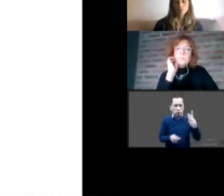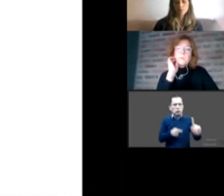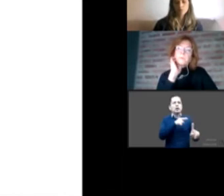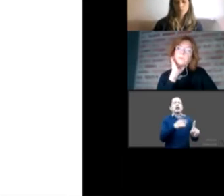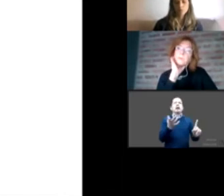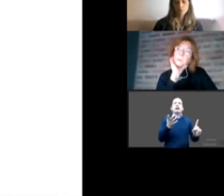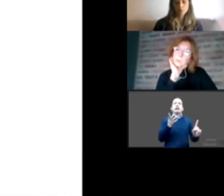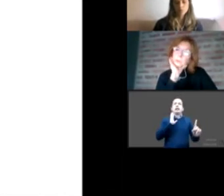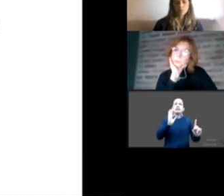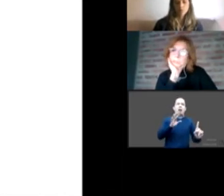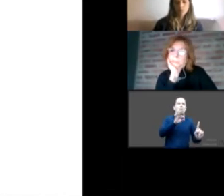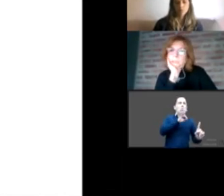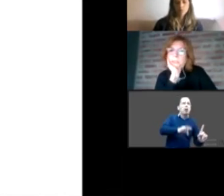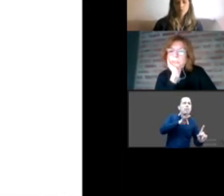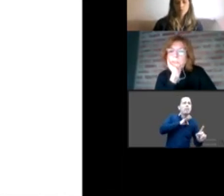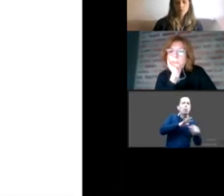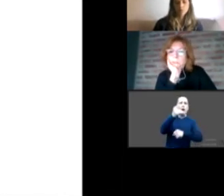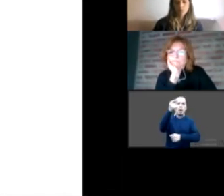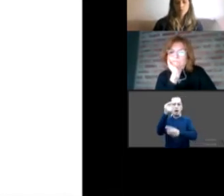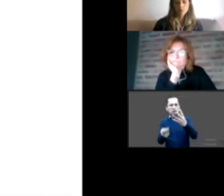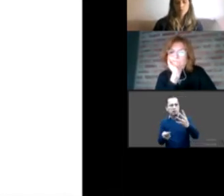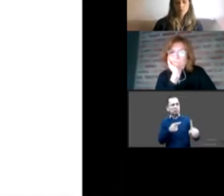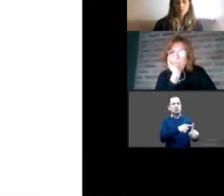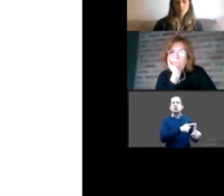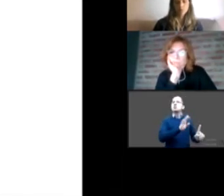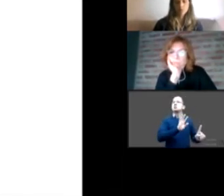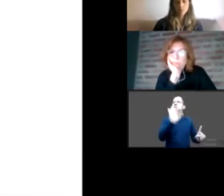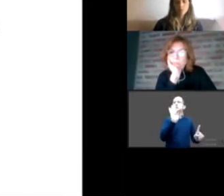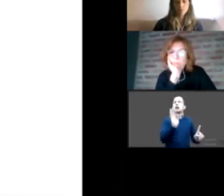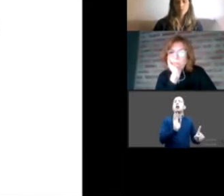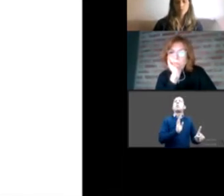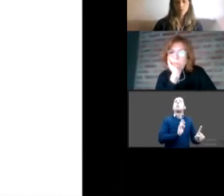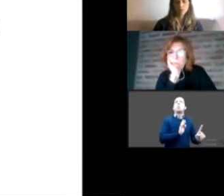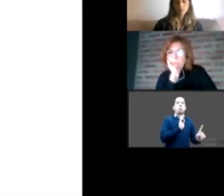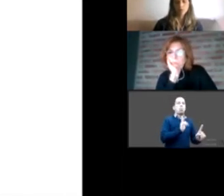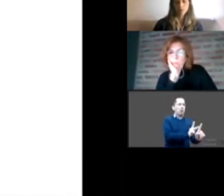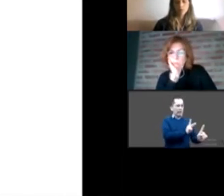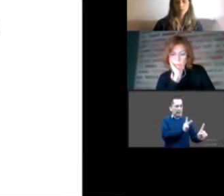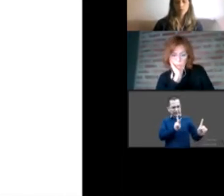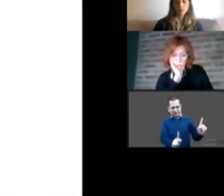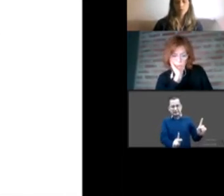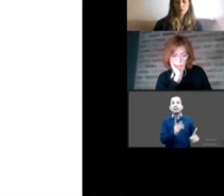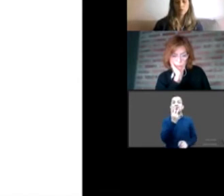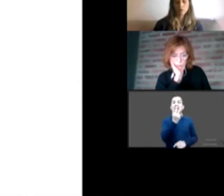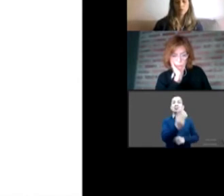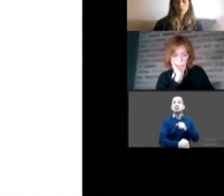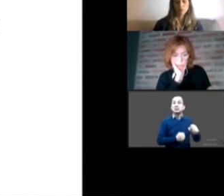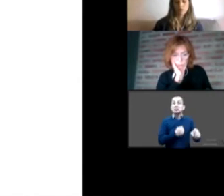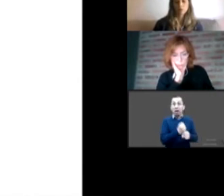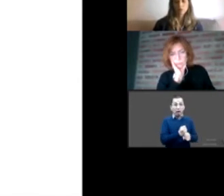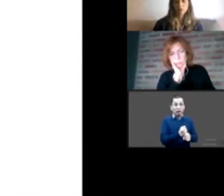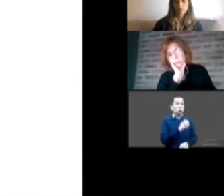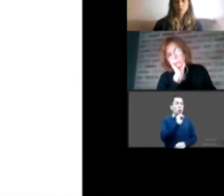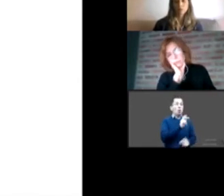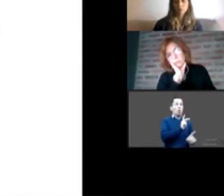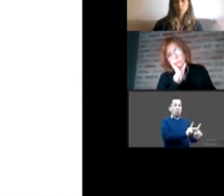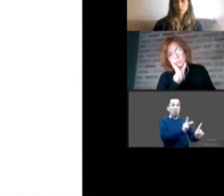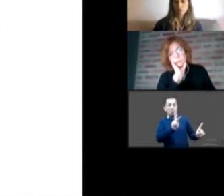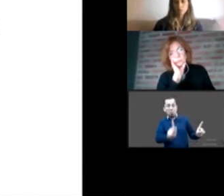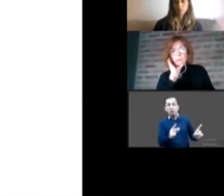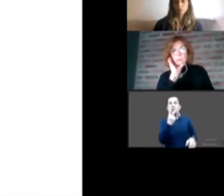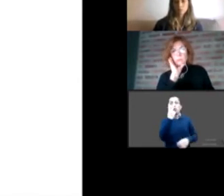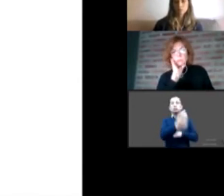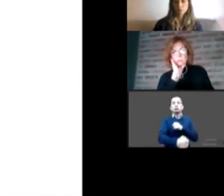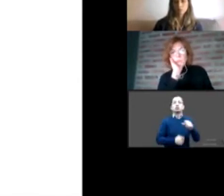equivalgan a una niña o niño de tres años o de dos años, sus temores, sus